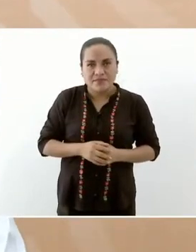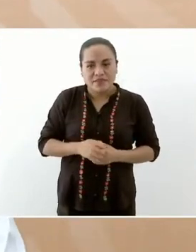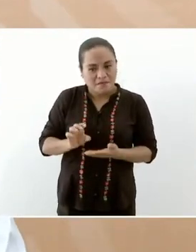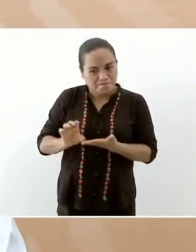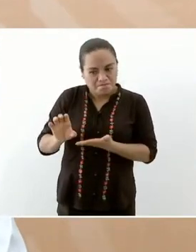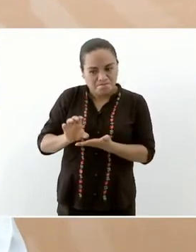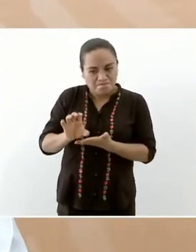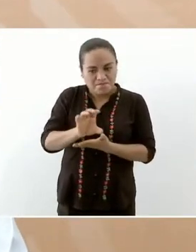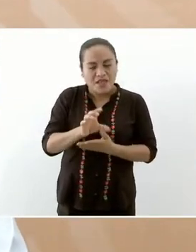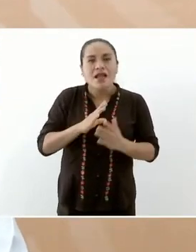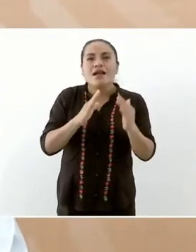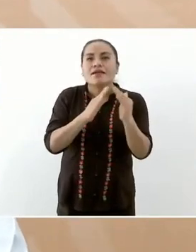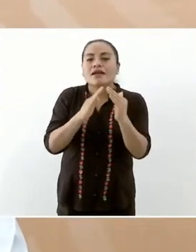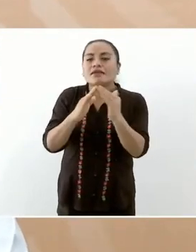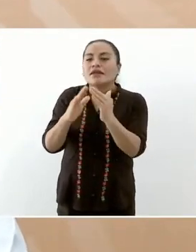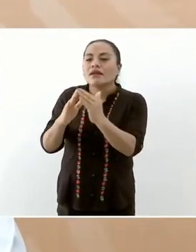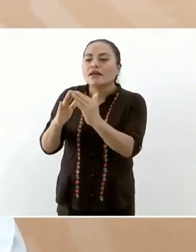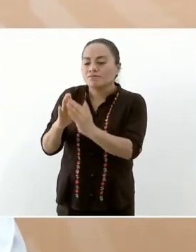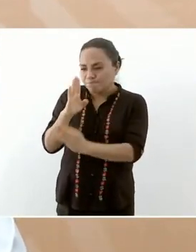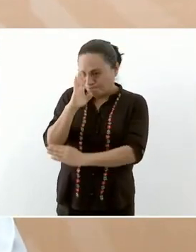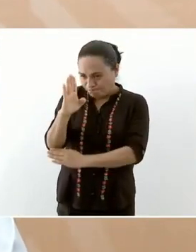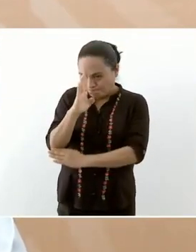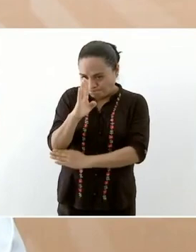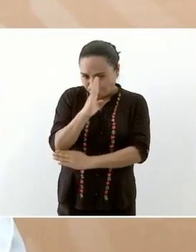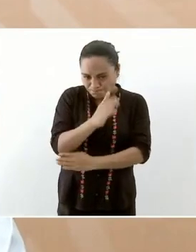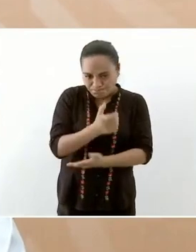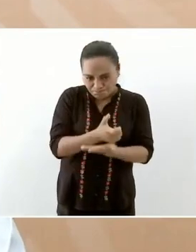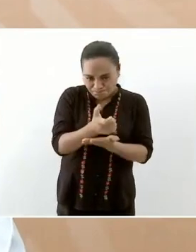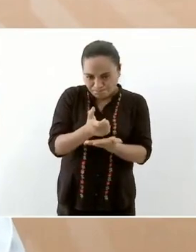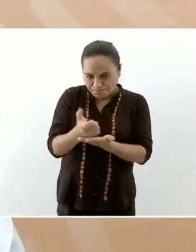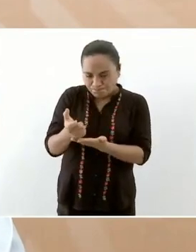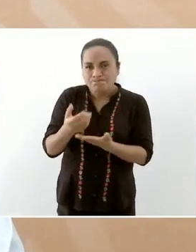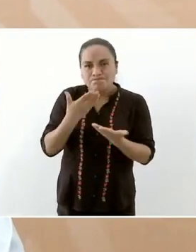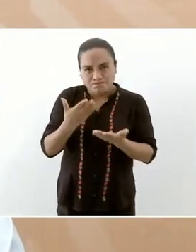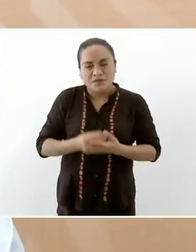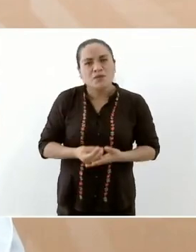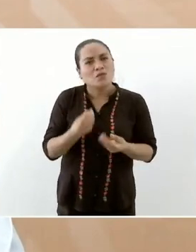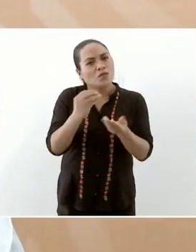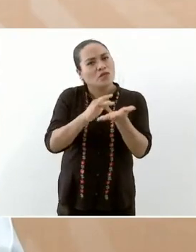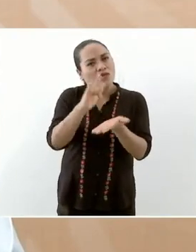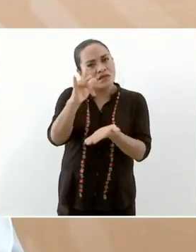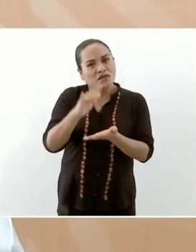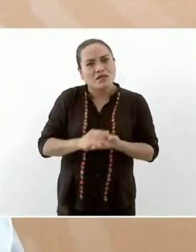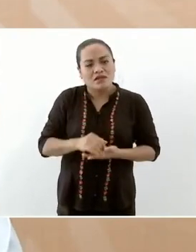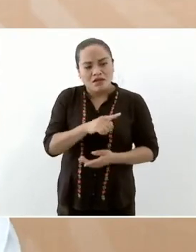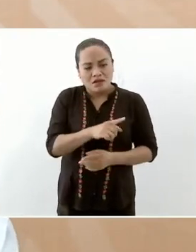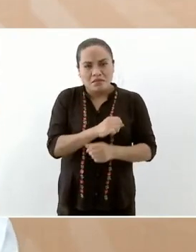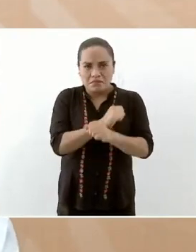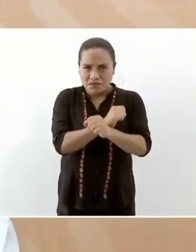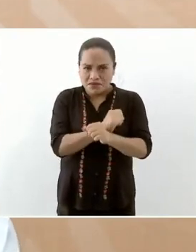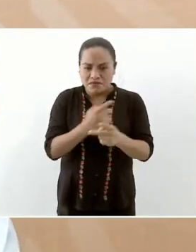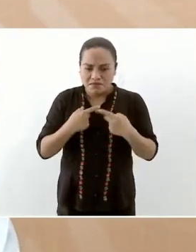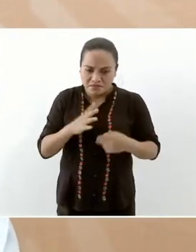casa por casa y muchas gracias muchas gracias a Protección Civil